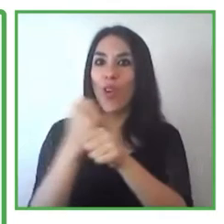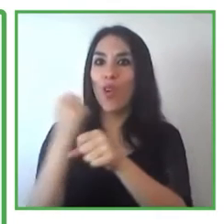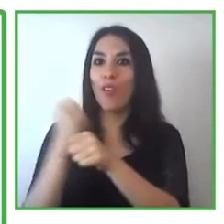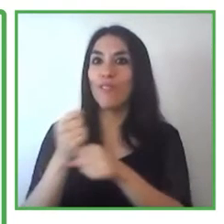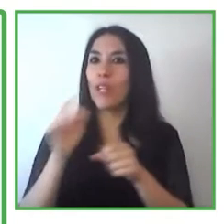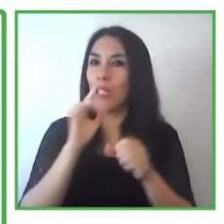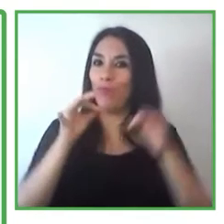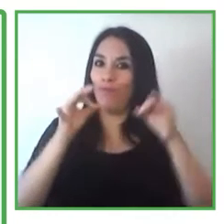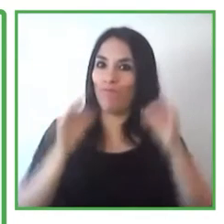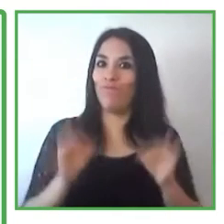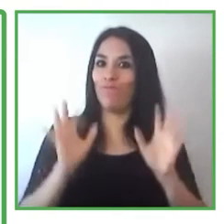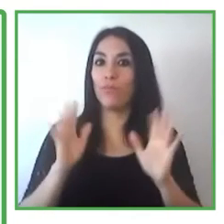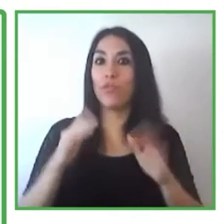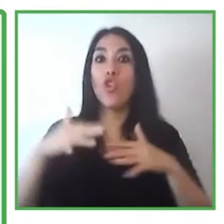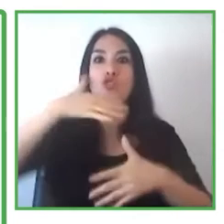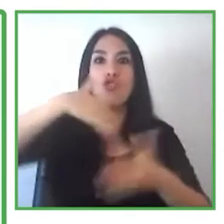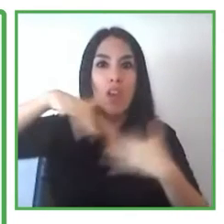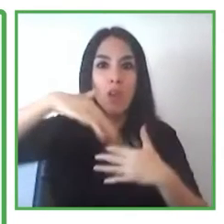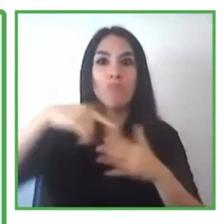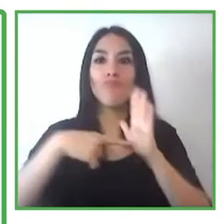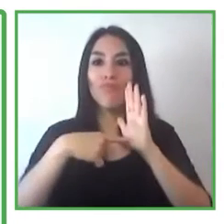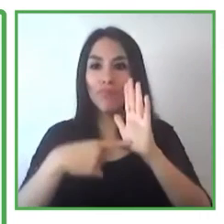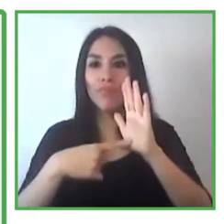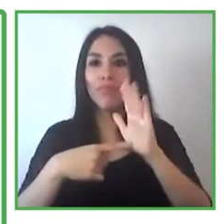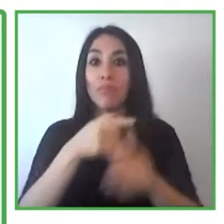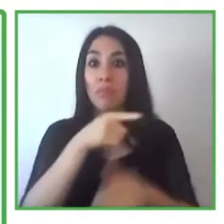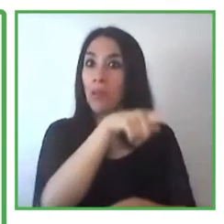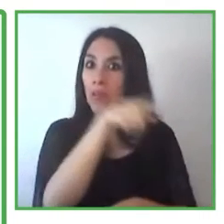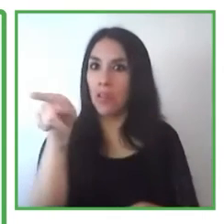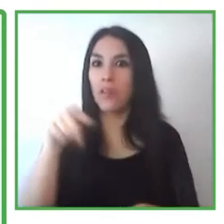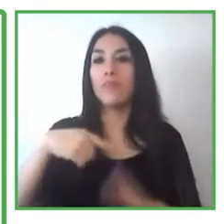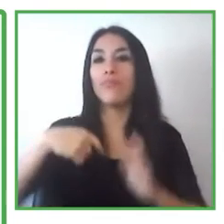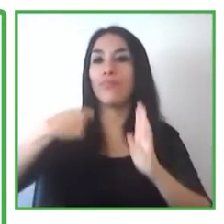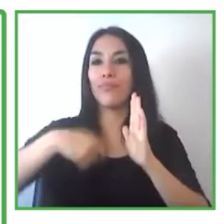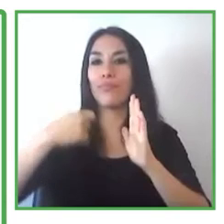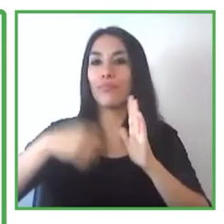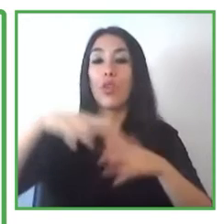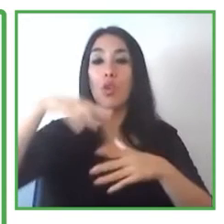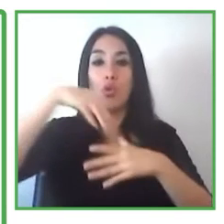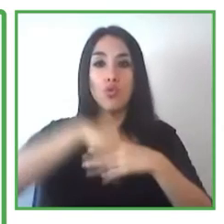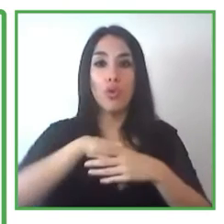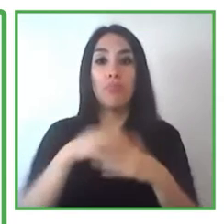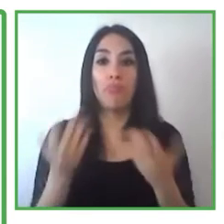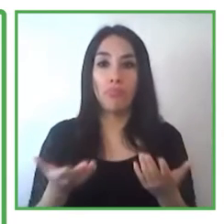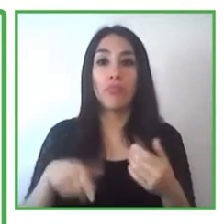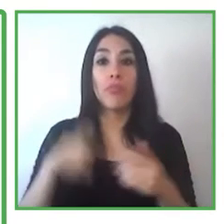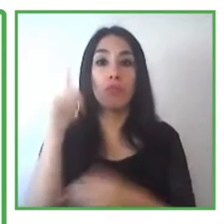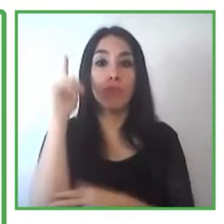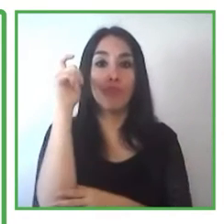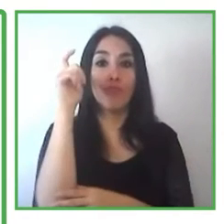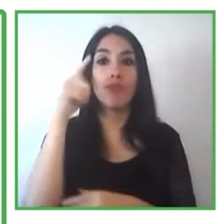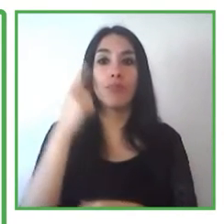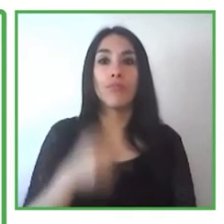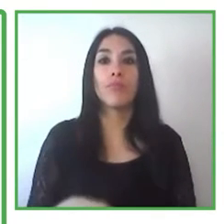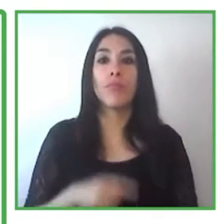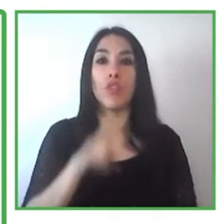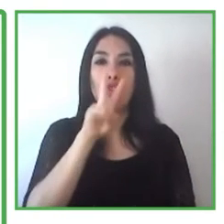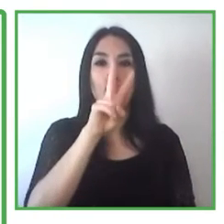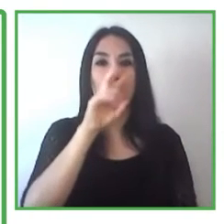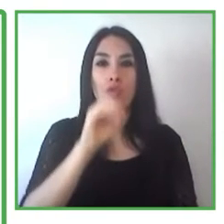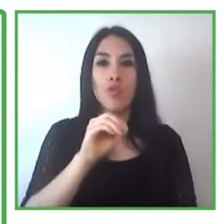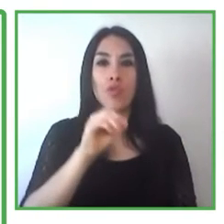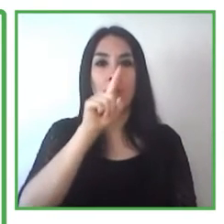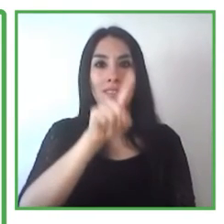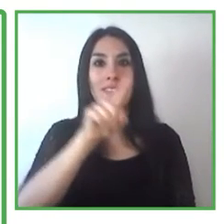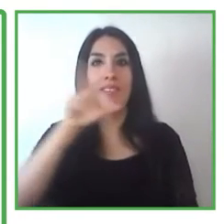modalidad, la cual viene desarrollándose desde el 2013 a la fecha. El objetivo